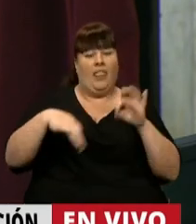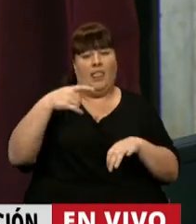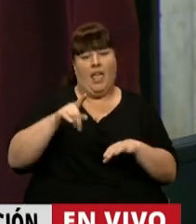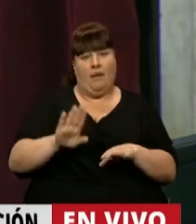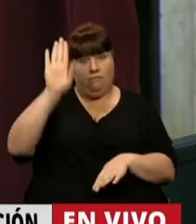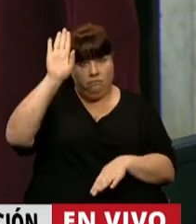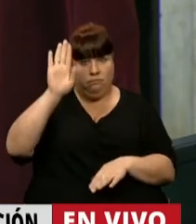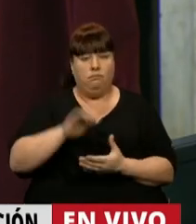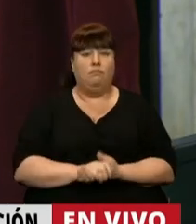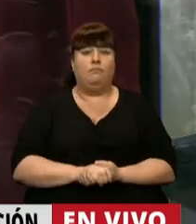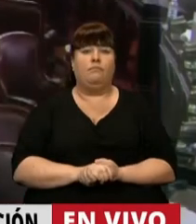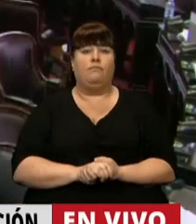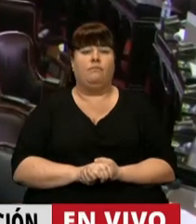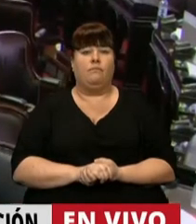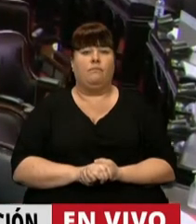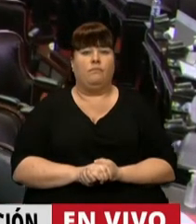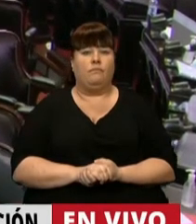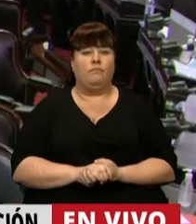sírvanse a marcar su voto.